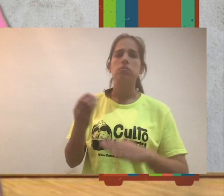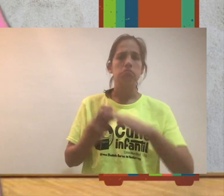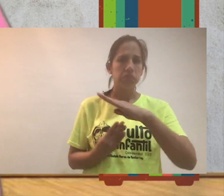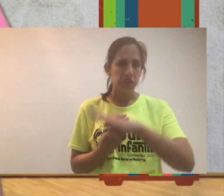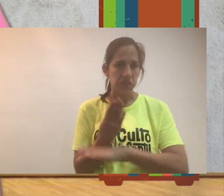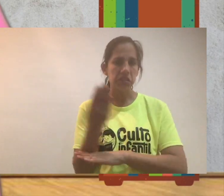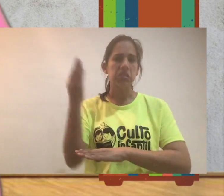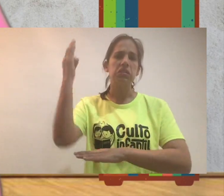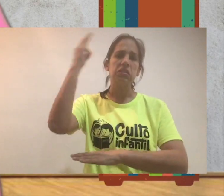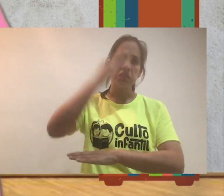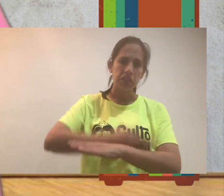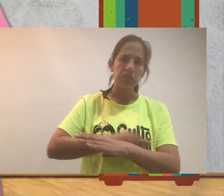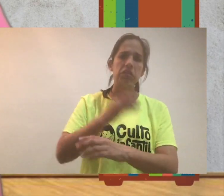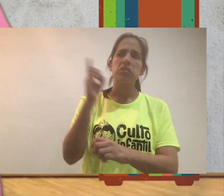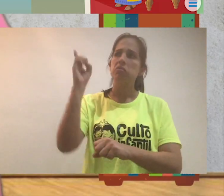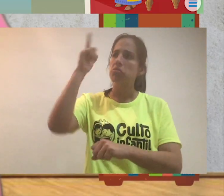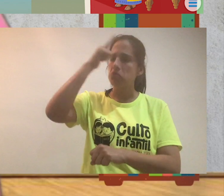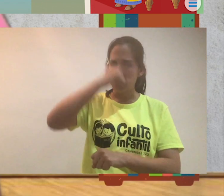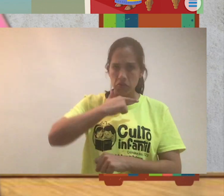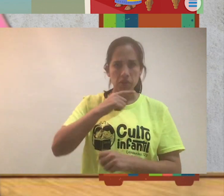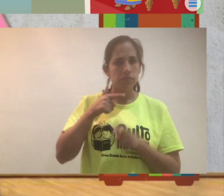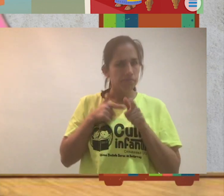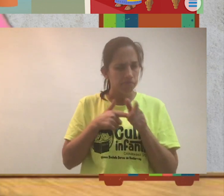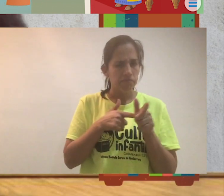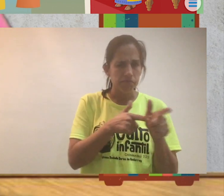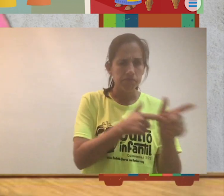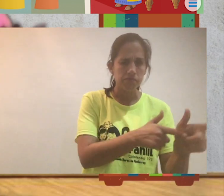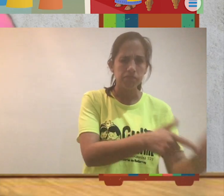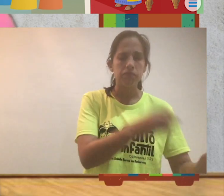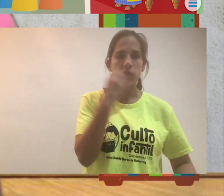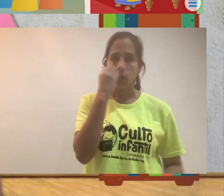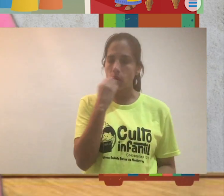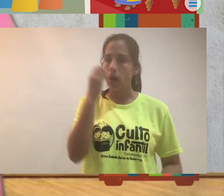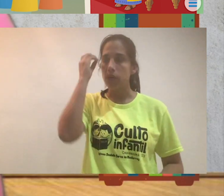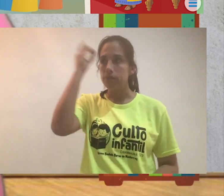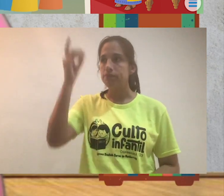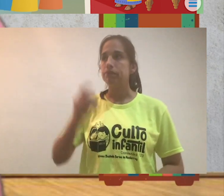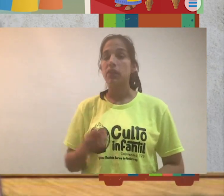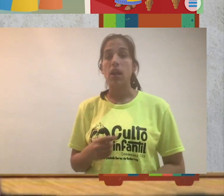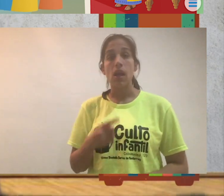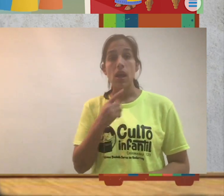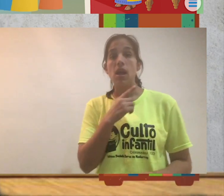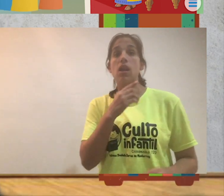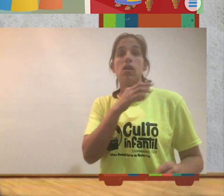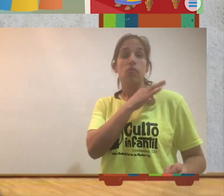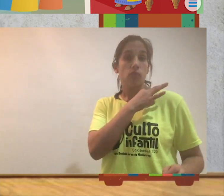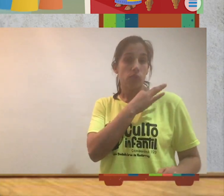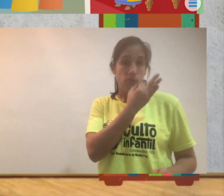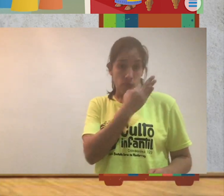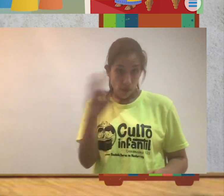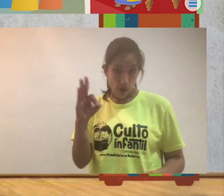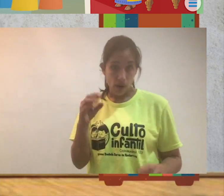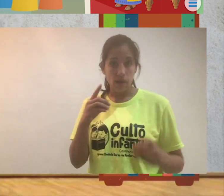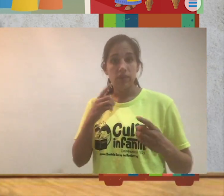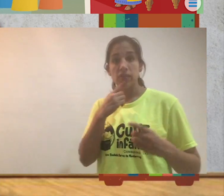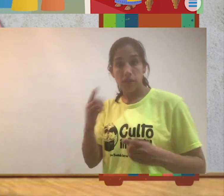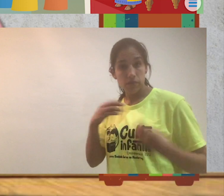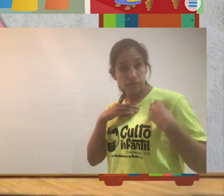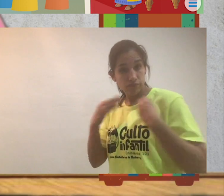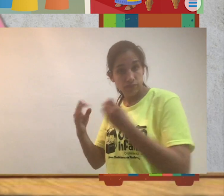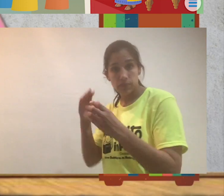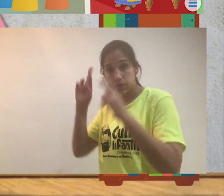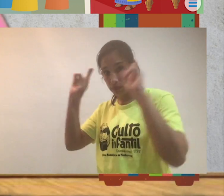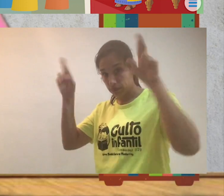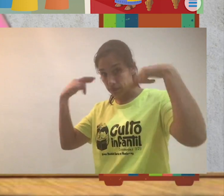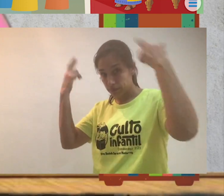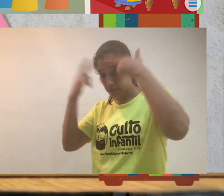noche a Dios. Fueron y le dijeron al rey que el rey había sellado ese decreto y